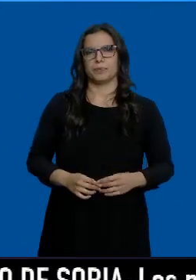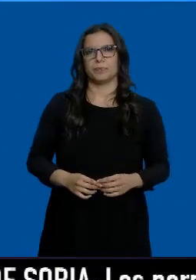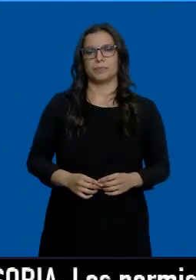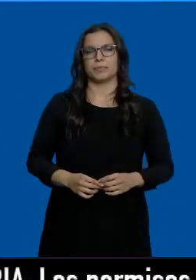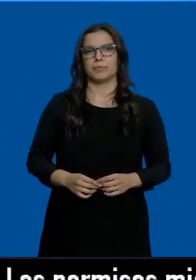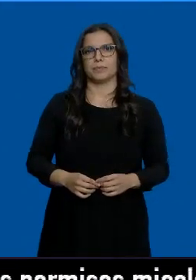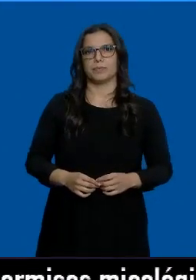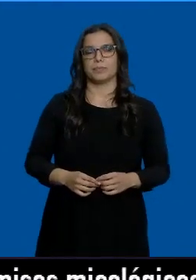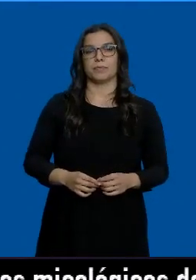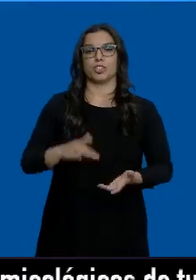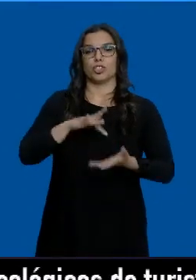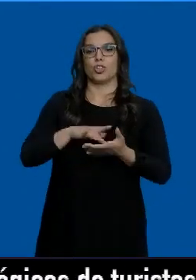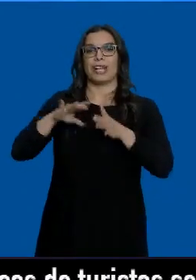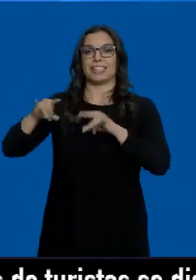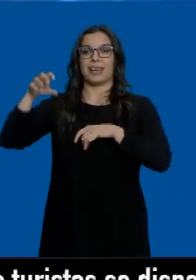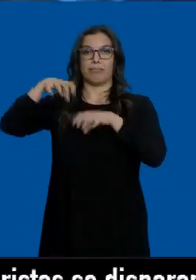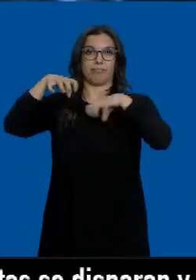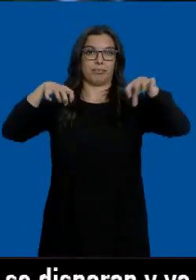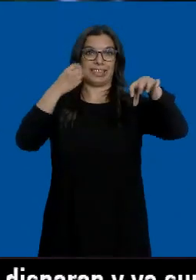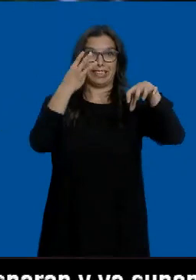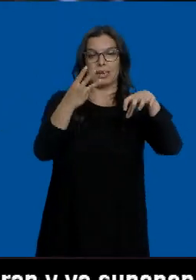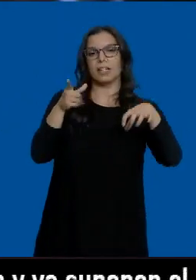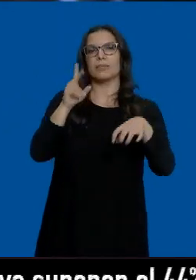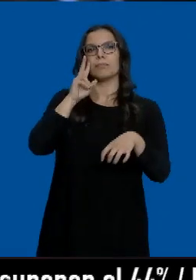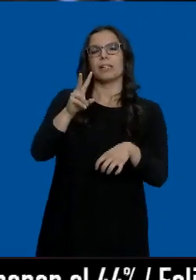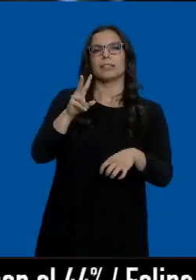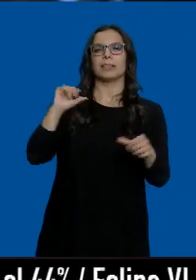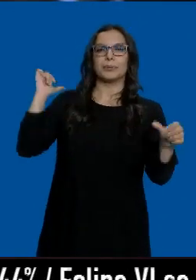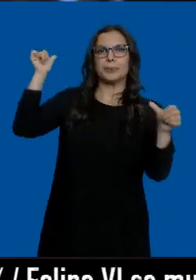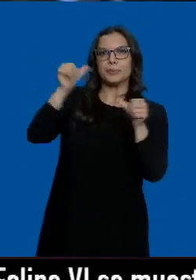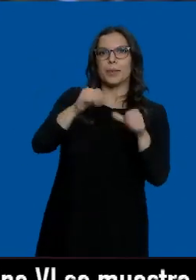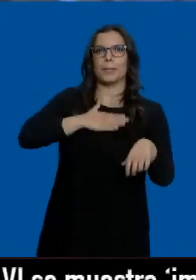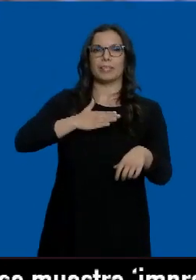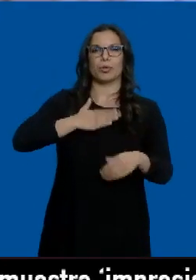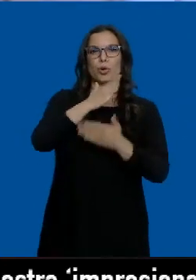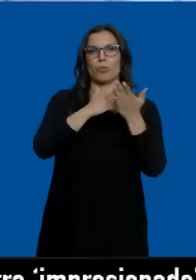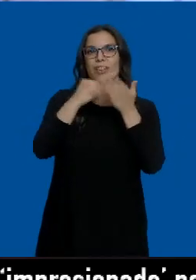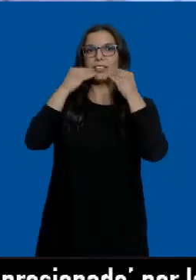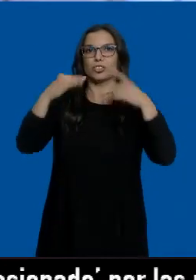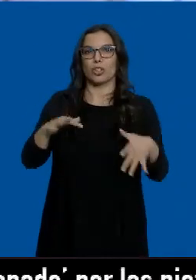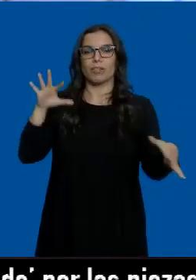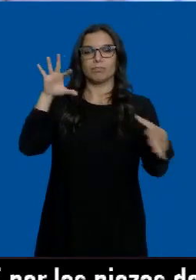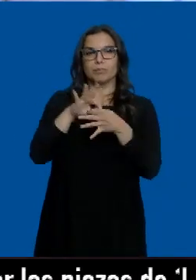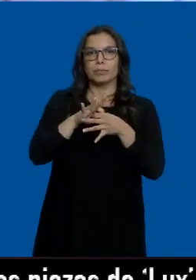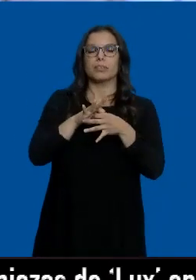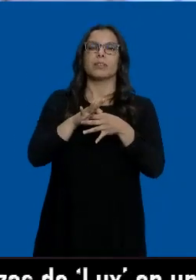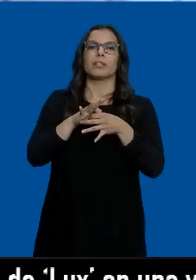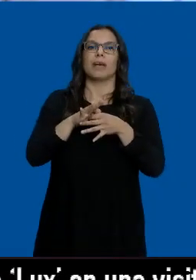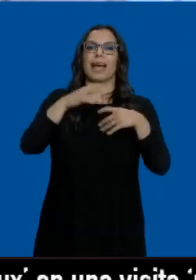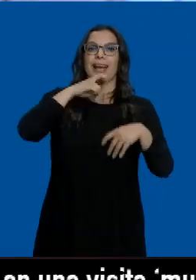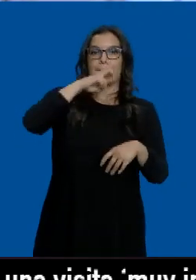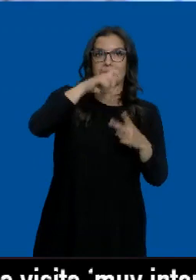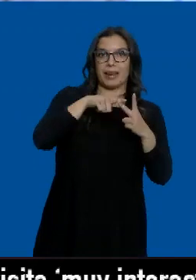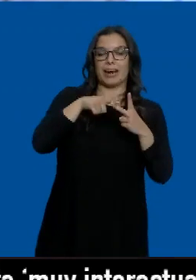A lo largo de sus tres sedes, LUX es un recorrido por la historia del patrimonio de la comunidad, centrado en las catedrales, el Camino de